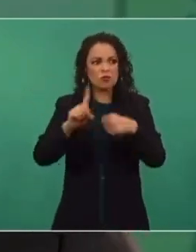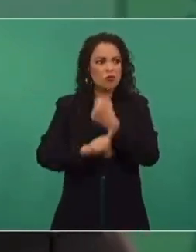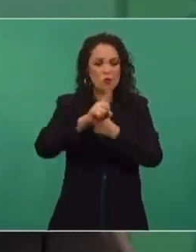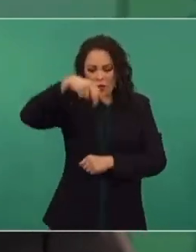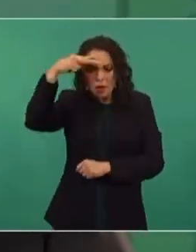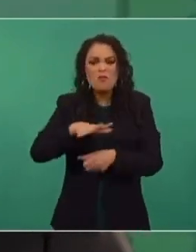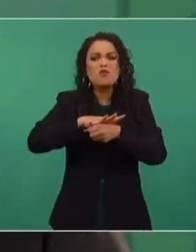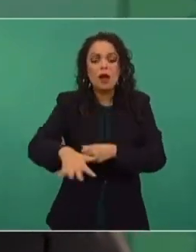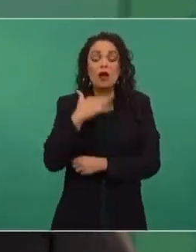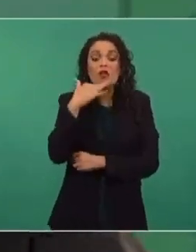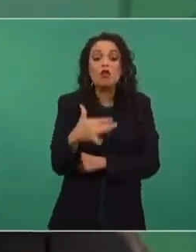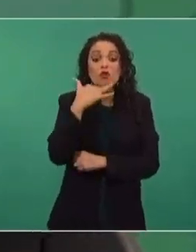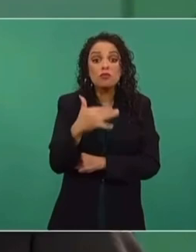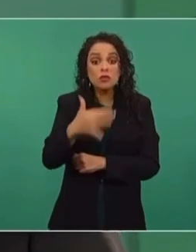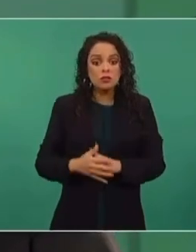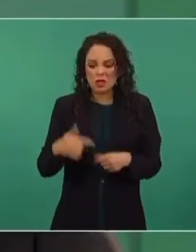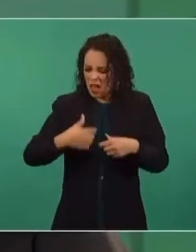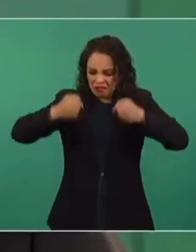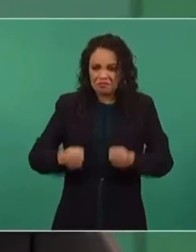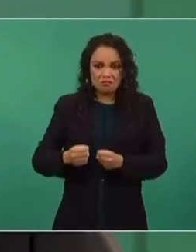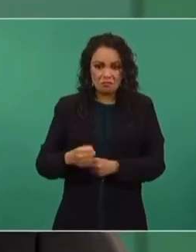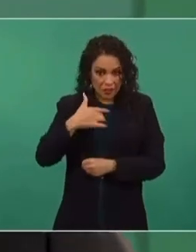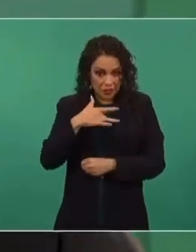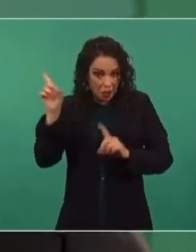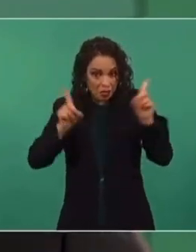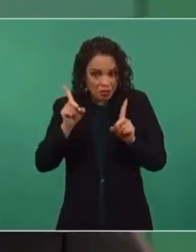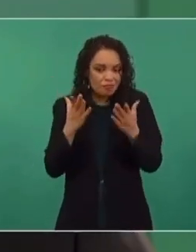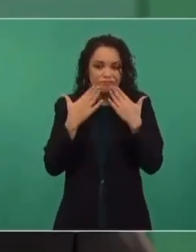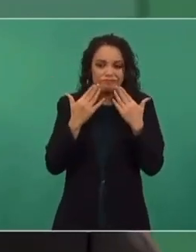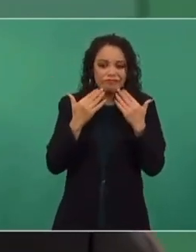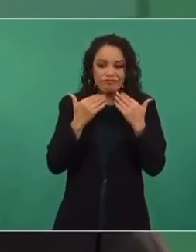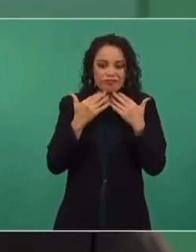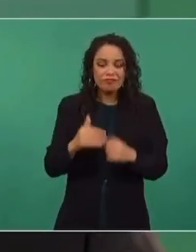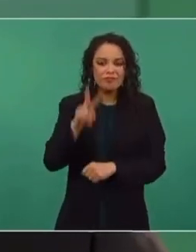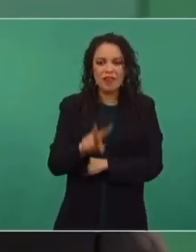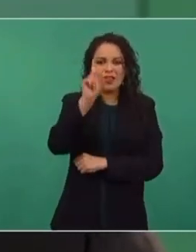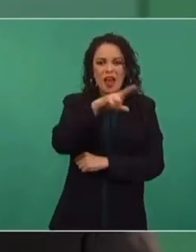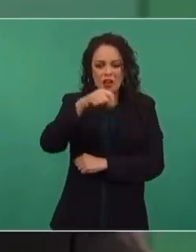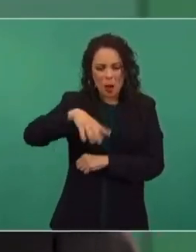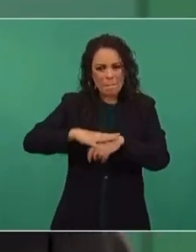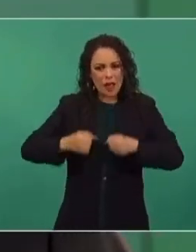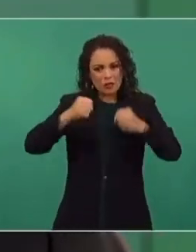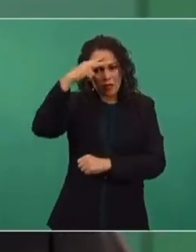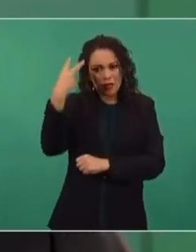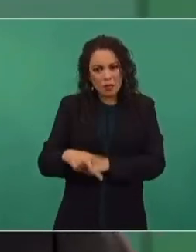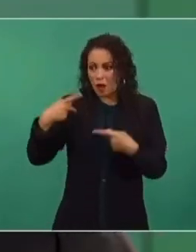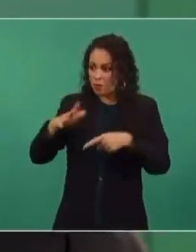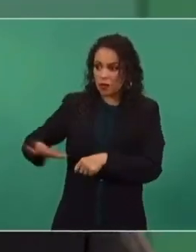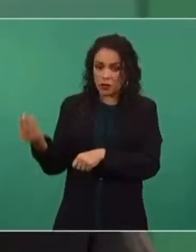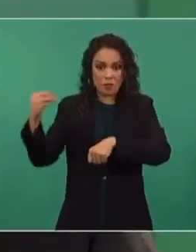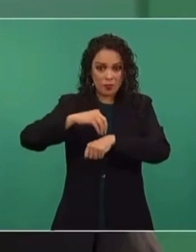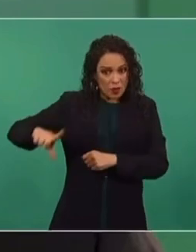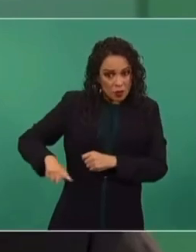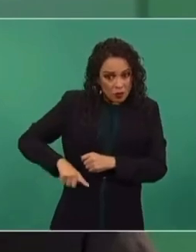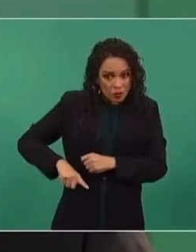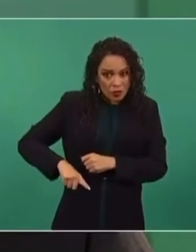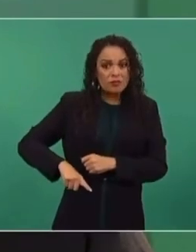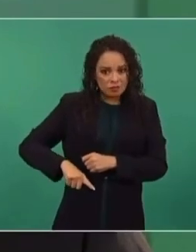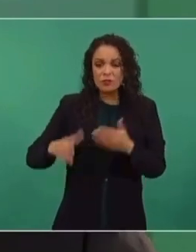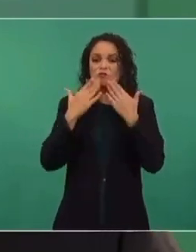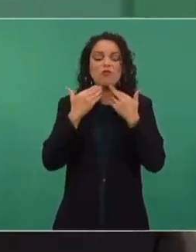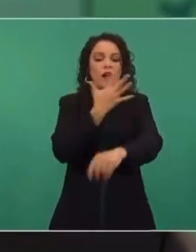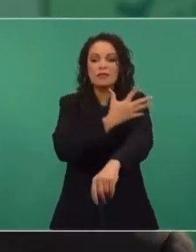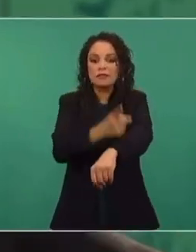corrupción. Y no tengo duda de que nada dañó más a México que la deshonestidad de los gobernantes. Y esa es la causa principal